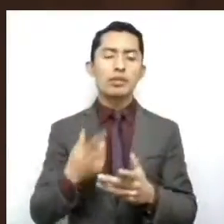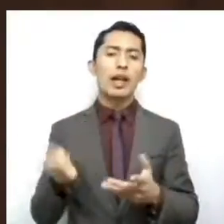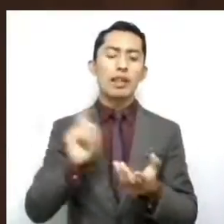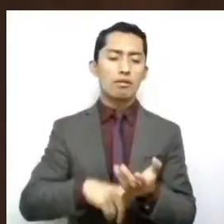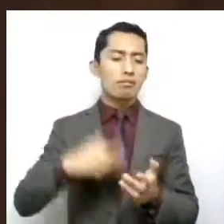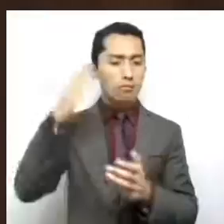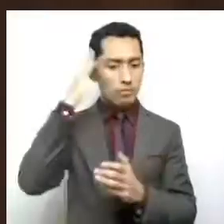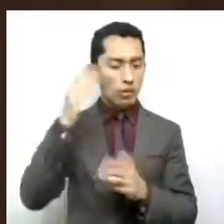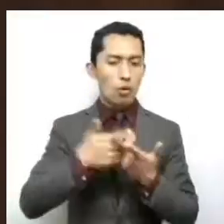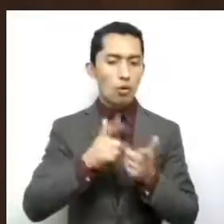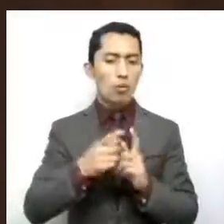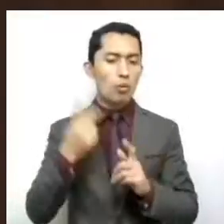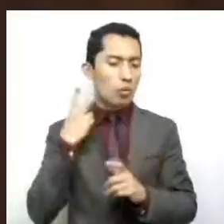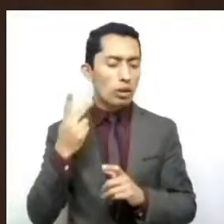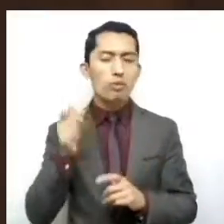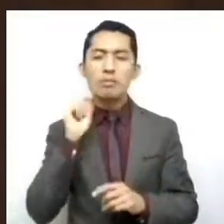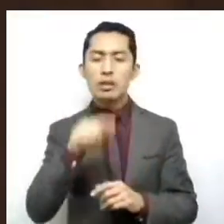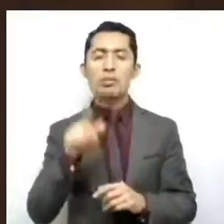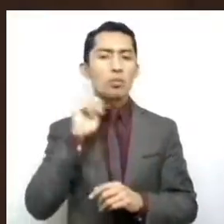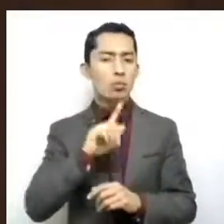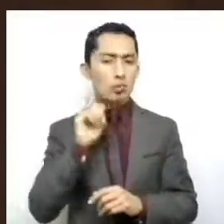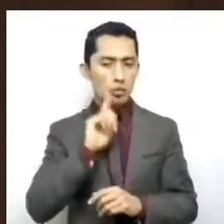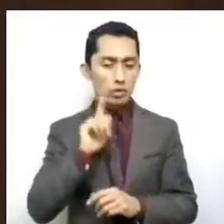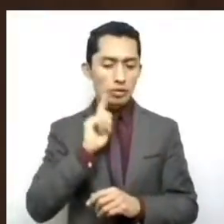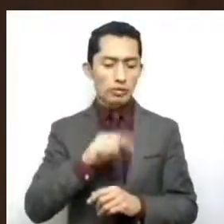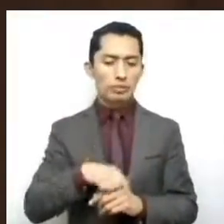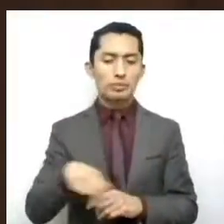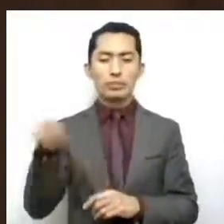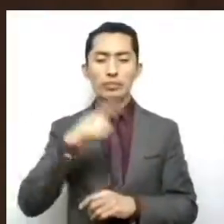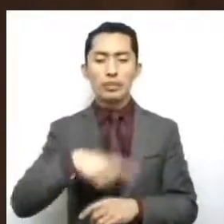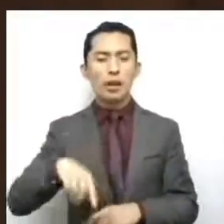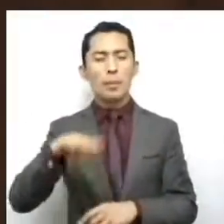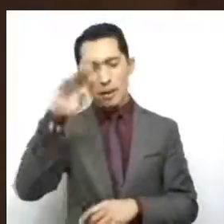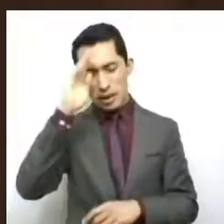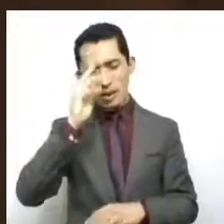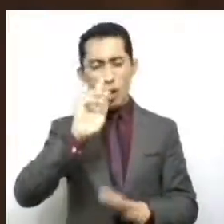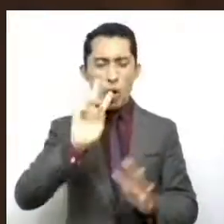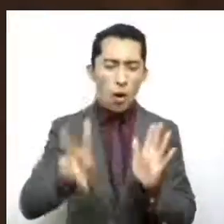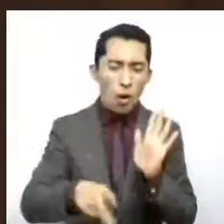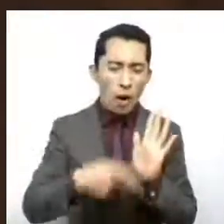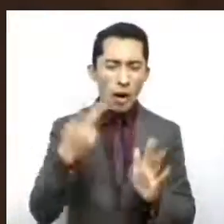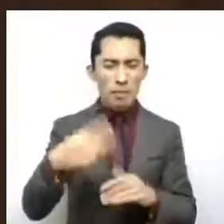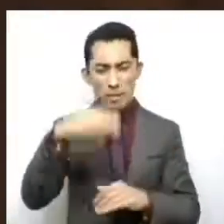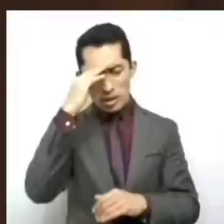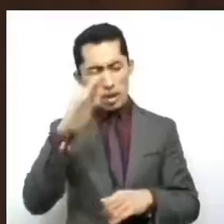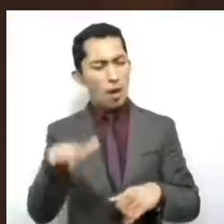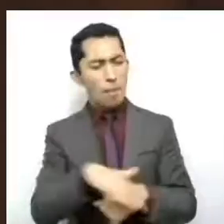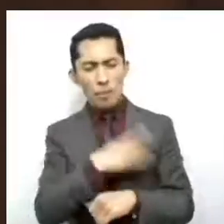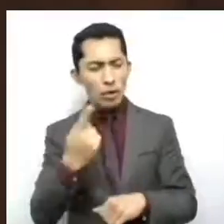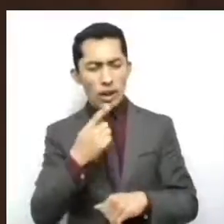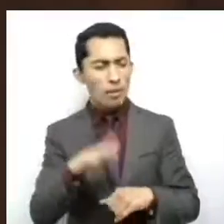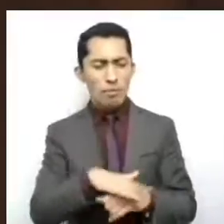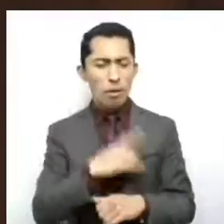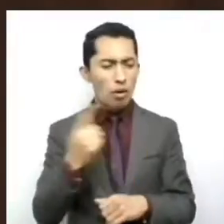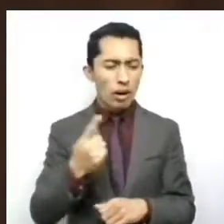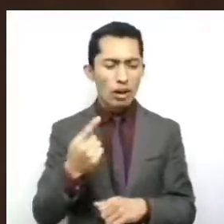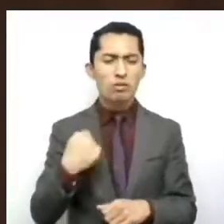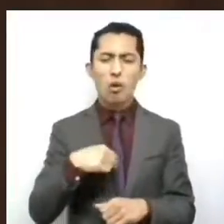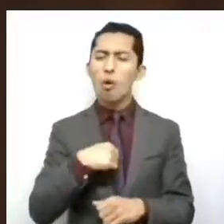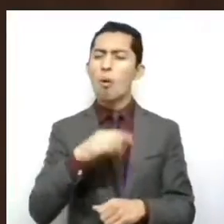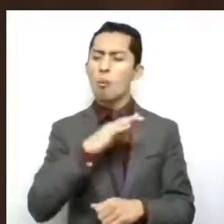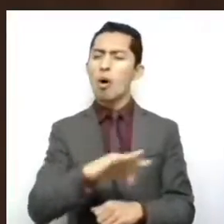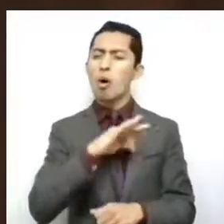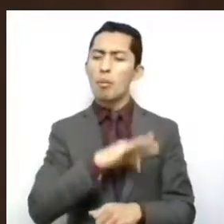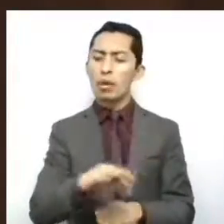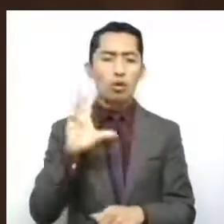políticos y femeninos. Que nunca más se vuelva a cuestionar nuestra capacidad y se ejerza violencia